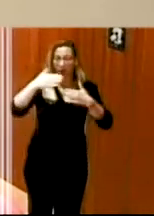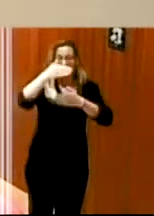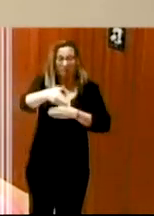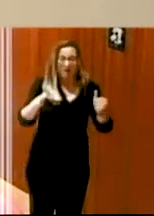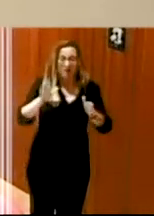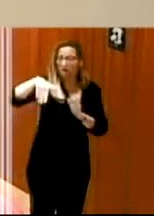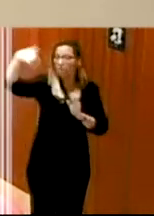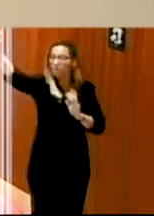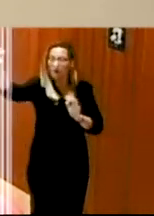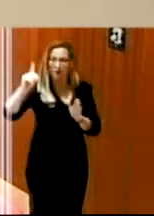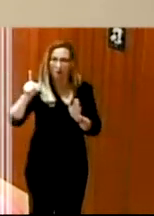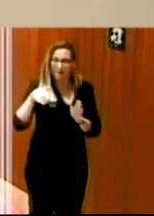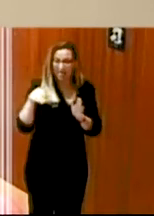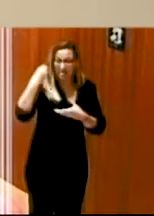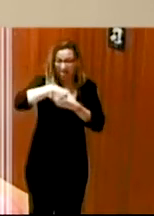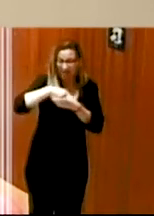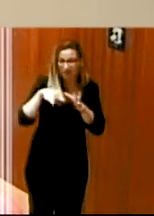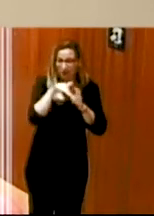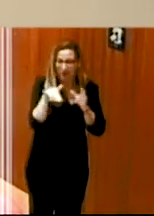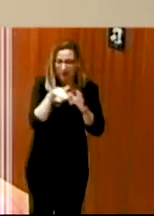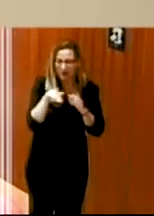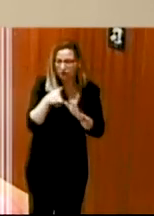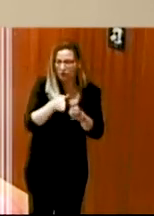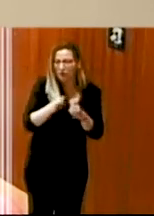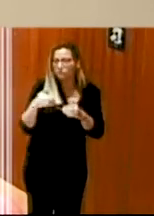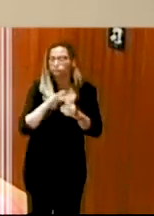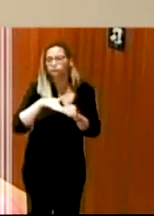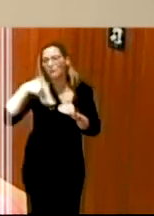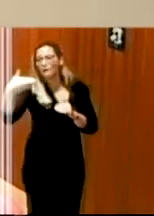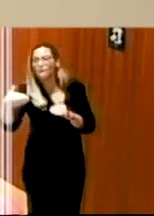donde pueden apartarse un poco para cualquier cosa que necesiten.